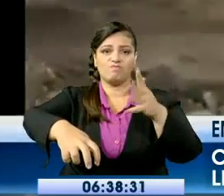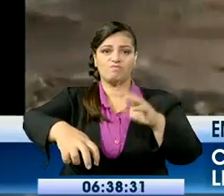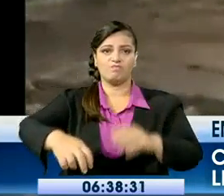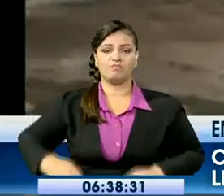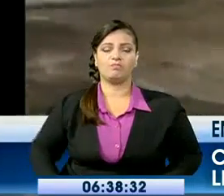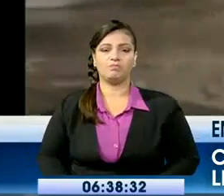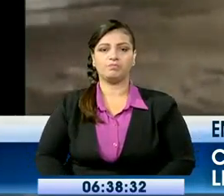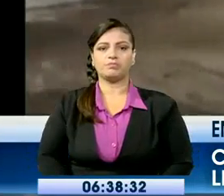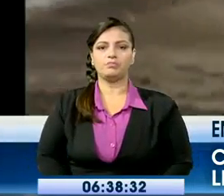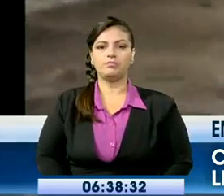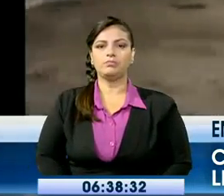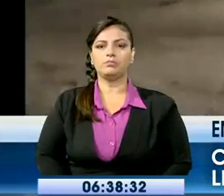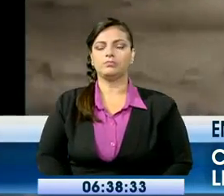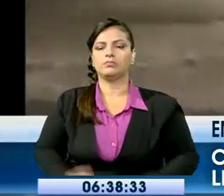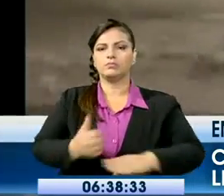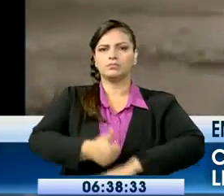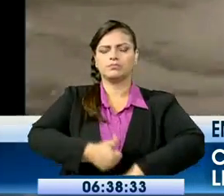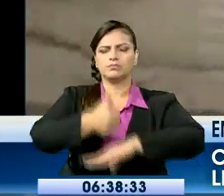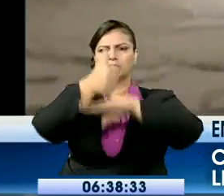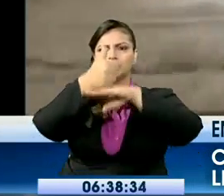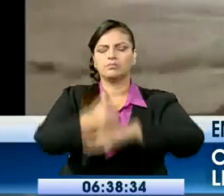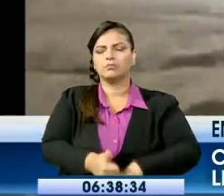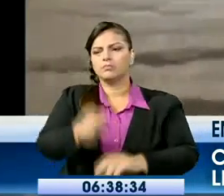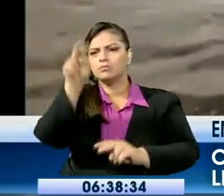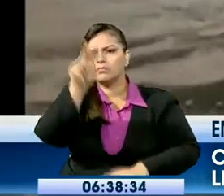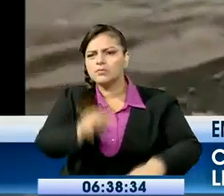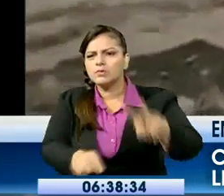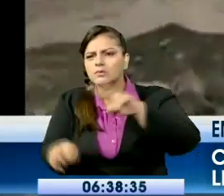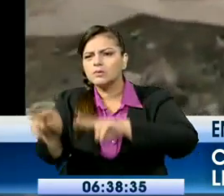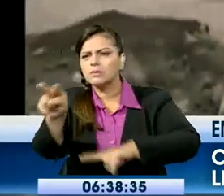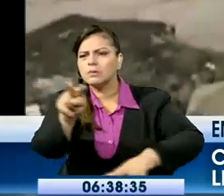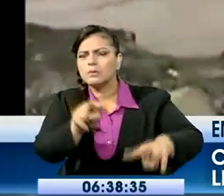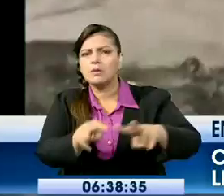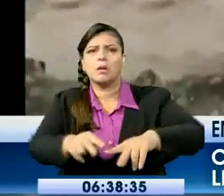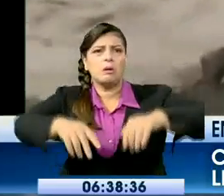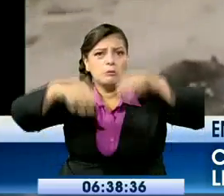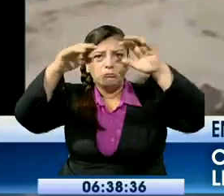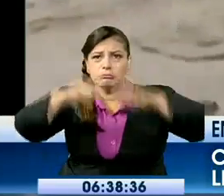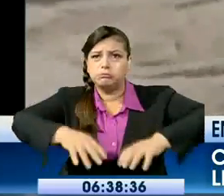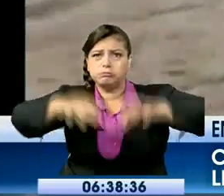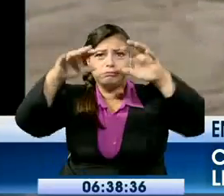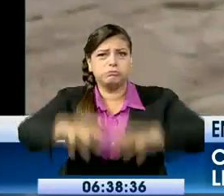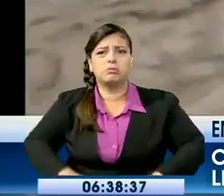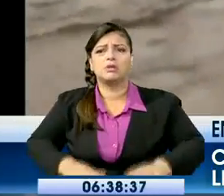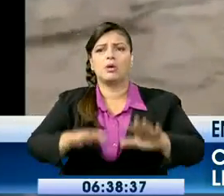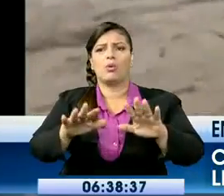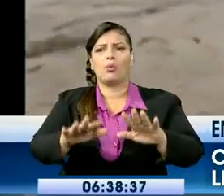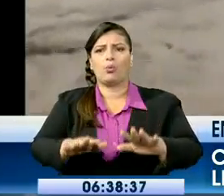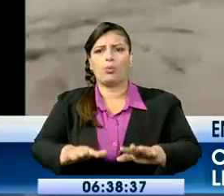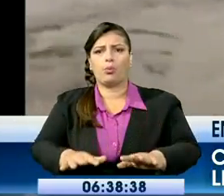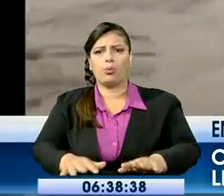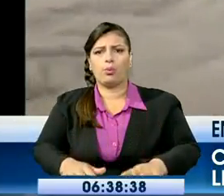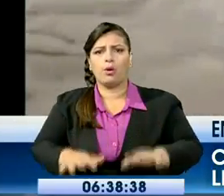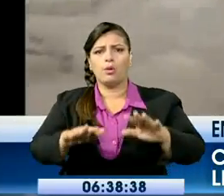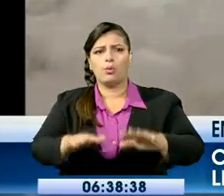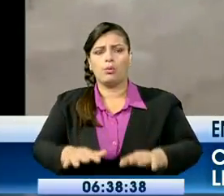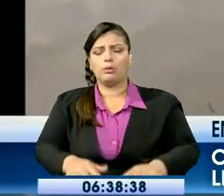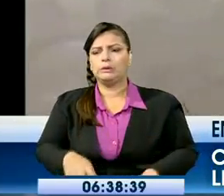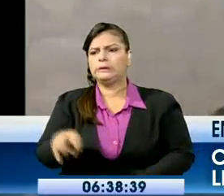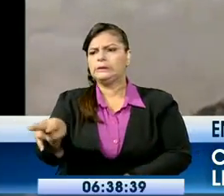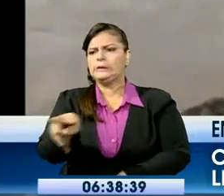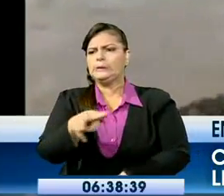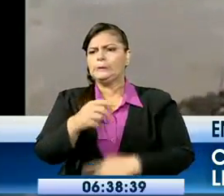De ahí que las autoridades esperan que en las próximas horas las lluvias calmen un poco. De ahí, buscar soluciones.